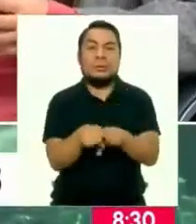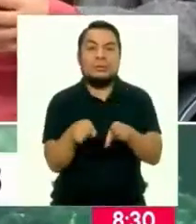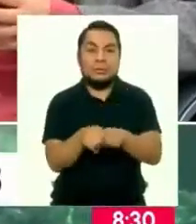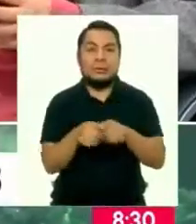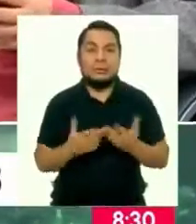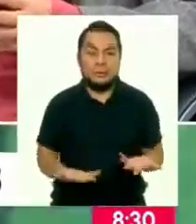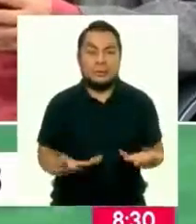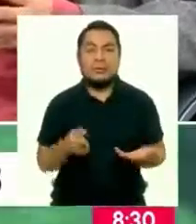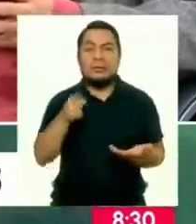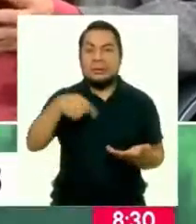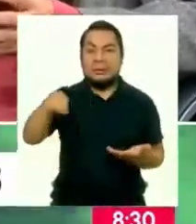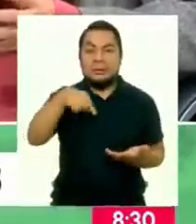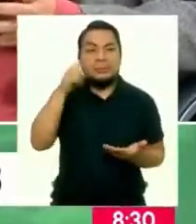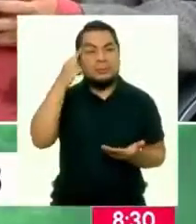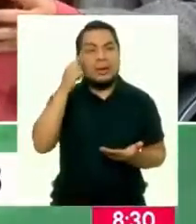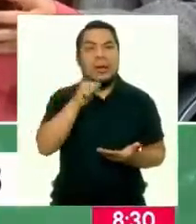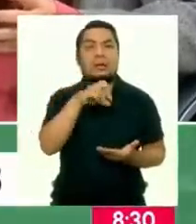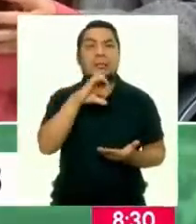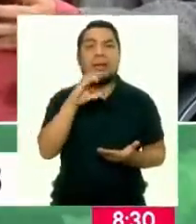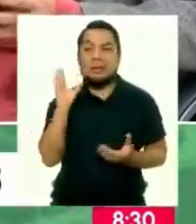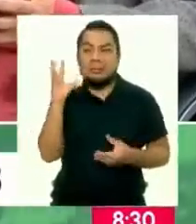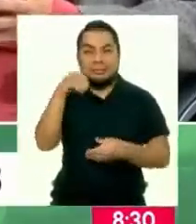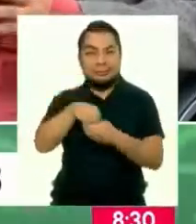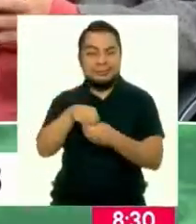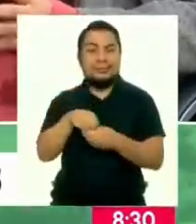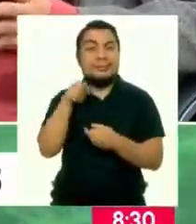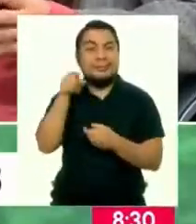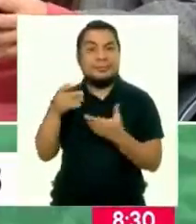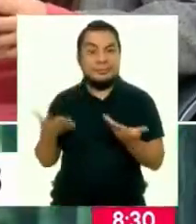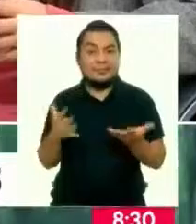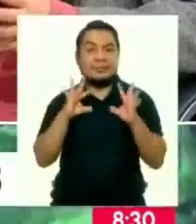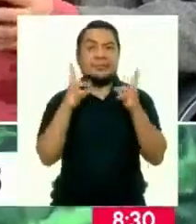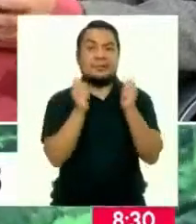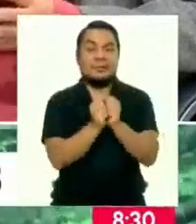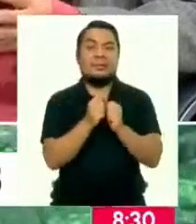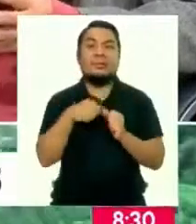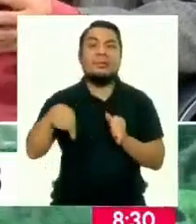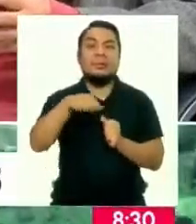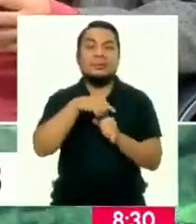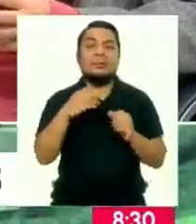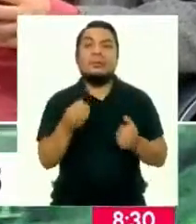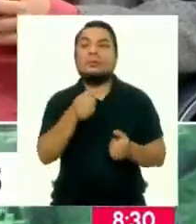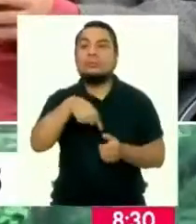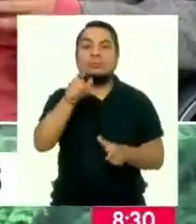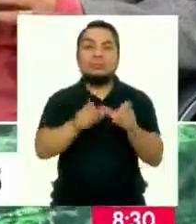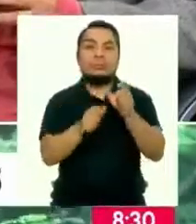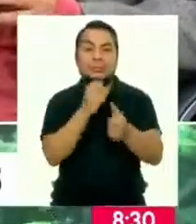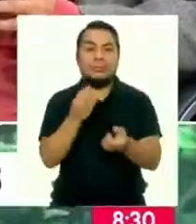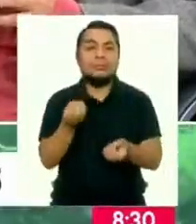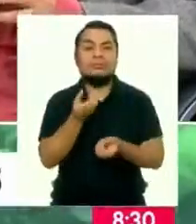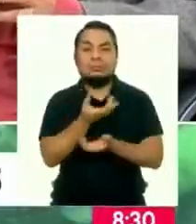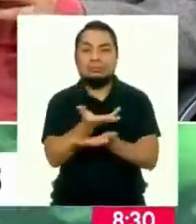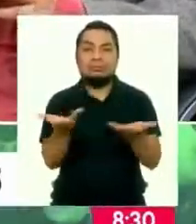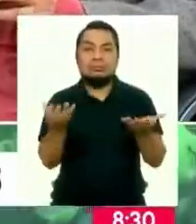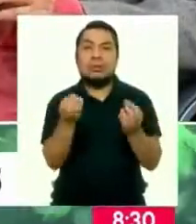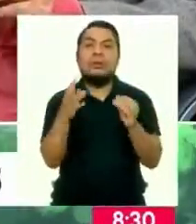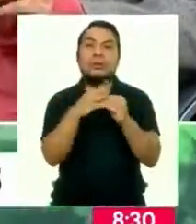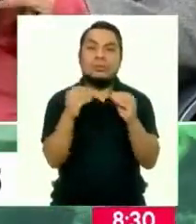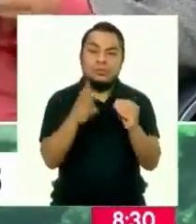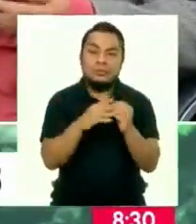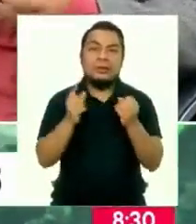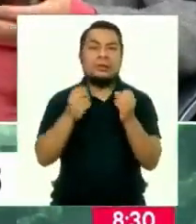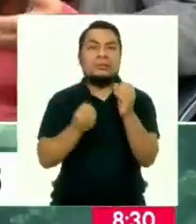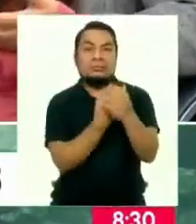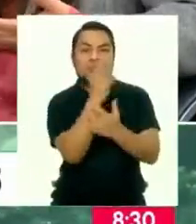el ASPEC. Entonces, a través de la Asociación de Consumidores, se promueve